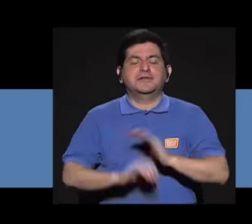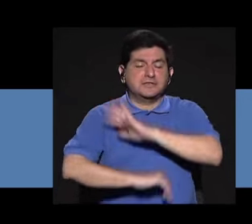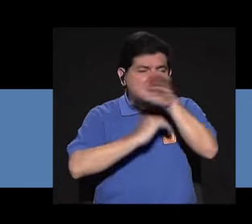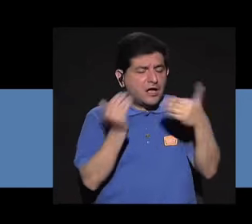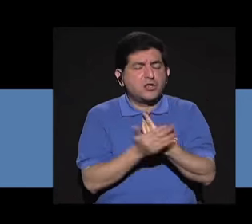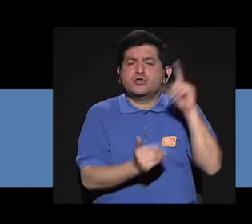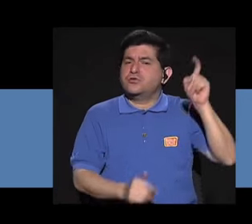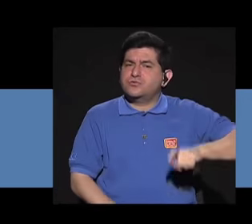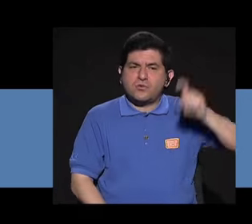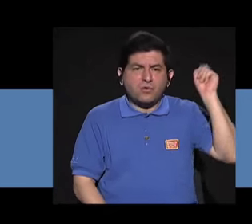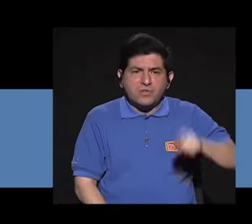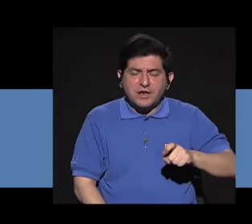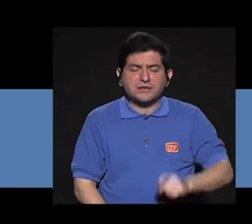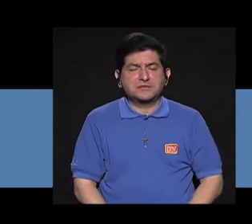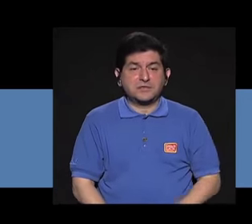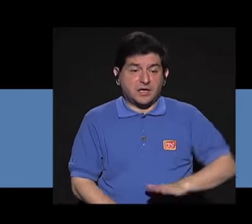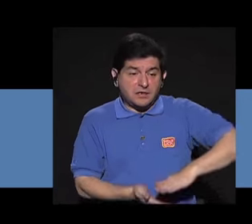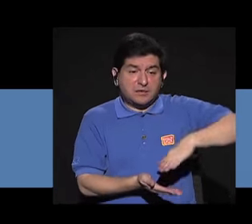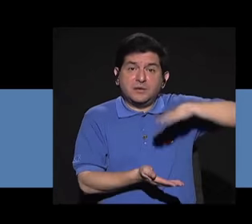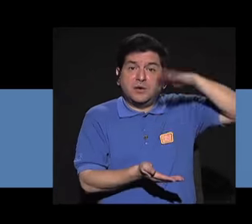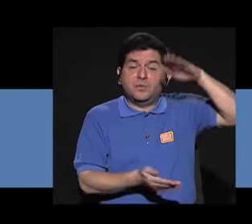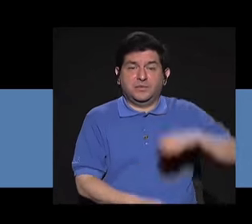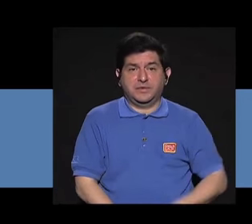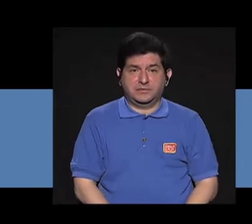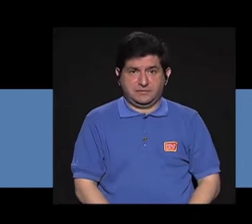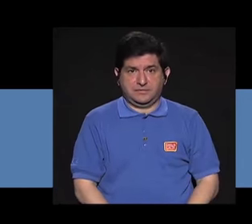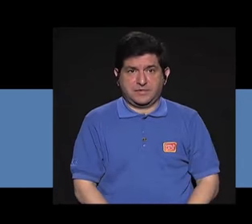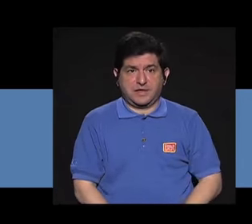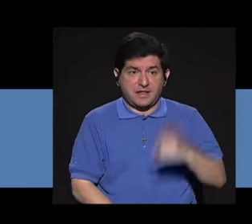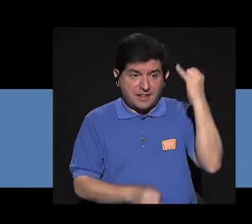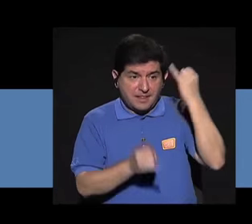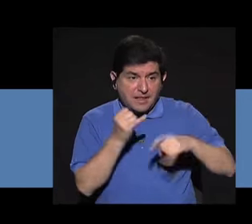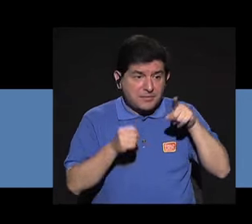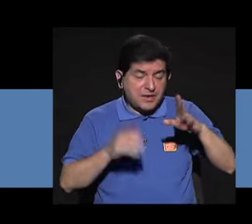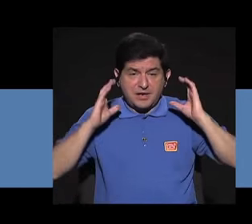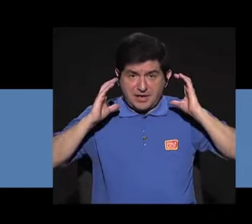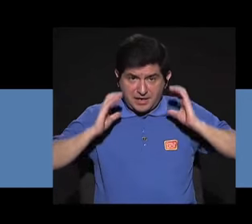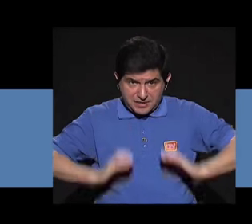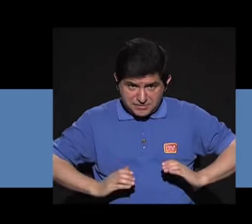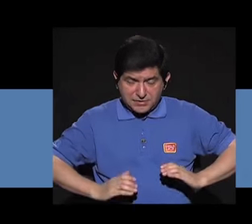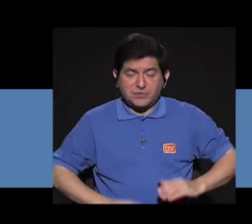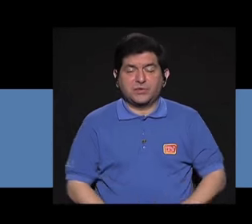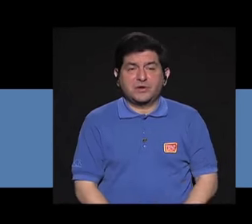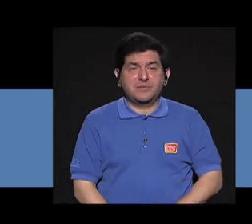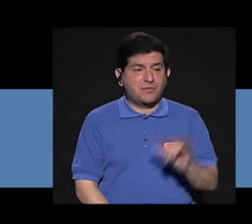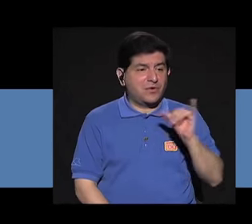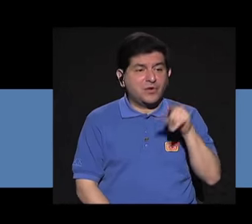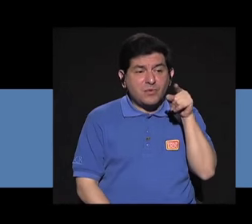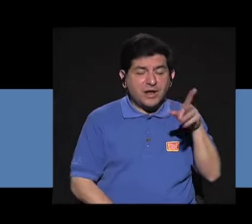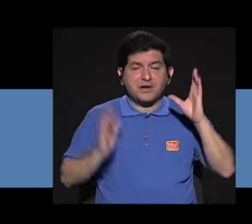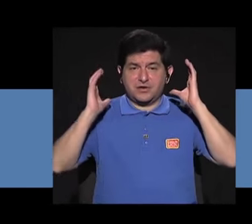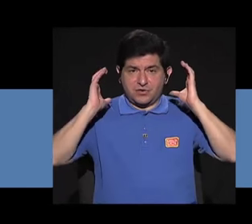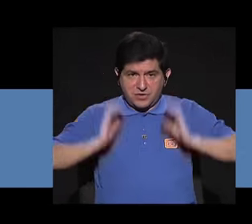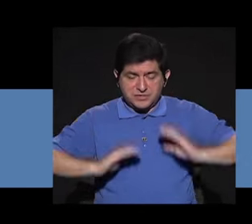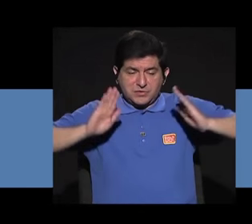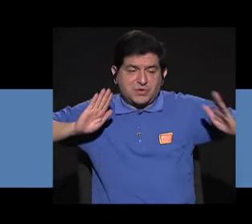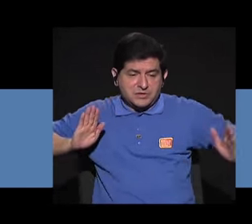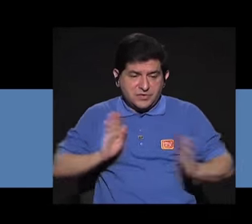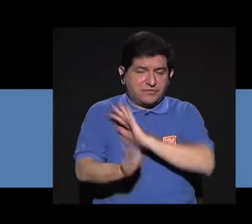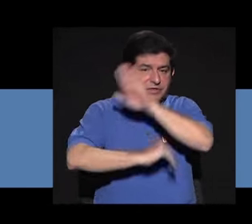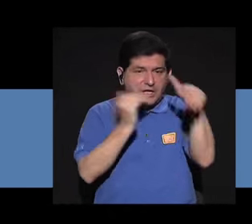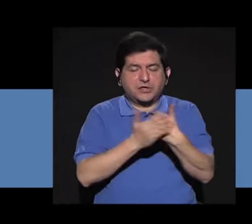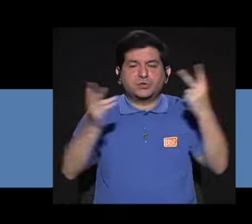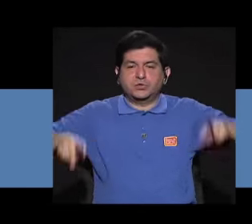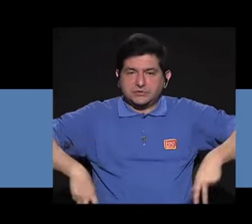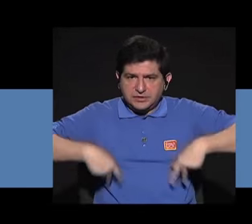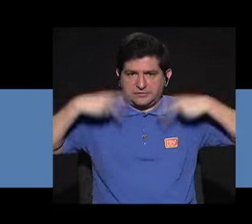a todas las necesidades que están aumentadas porque de cómo termine ese cuerpo la adolescencia, con ese cuerpo nos vamos a